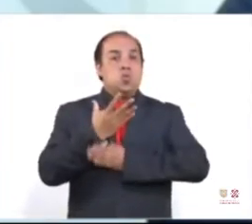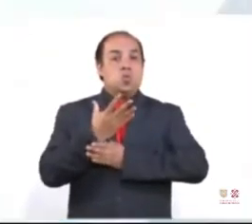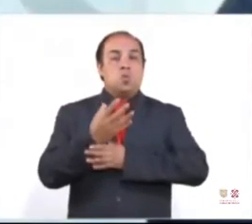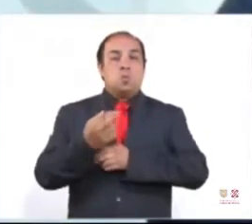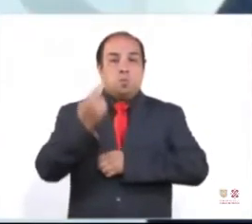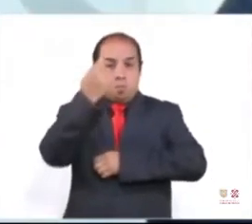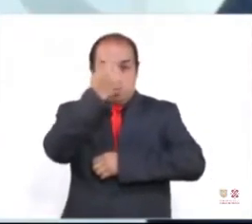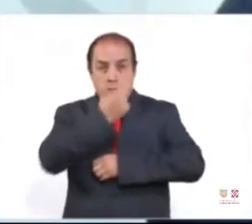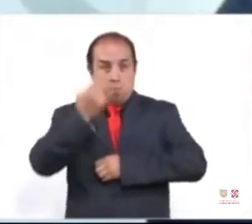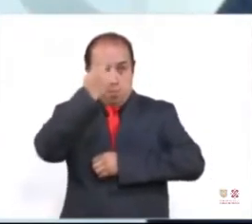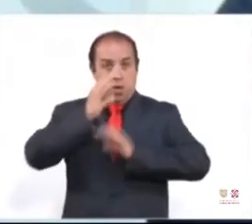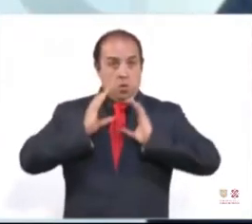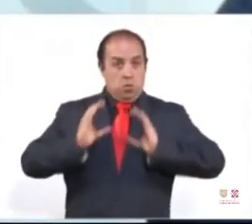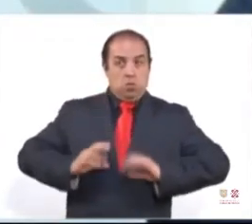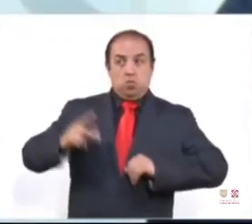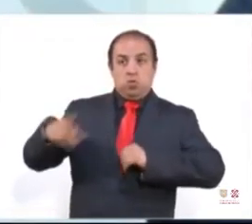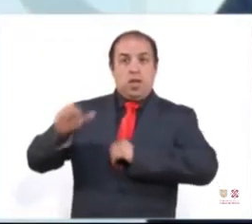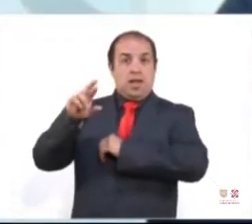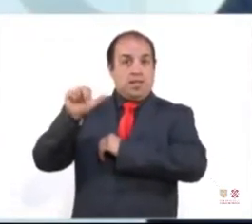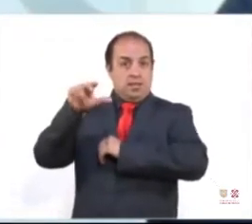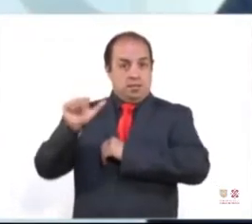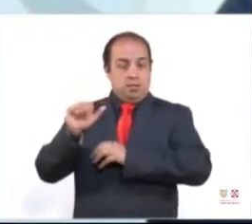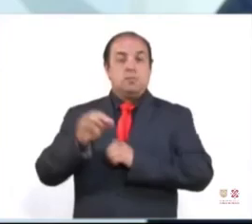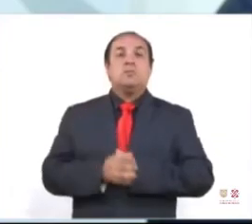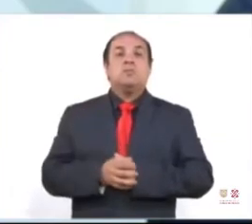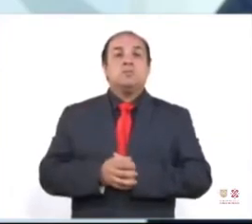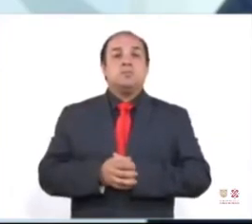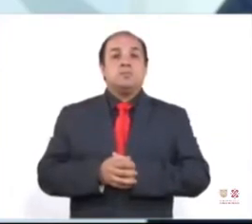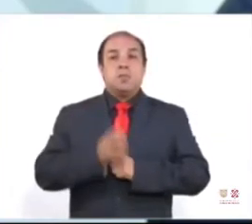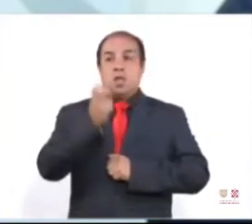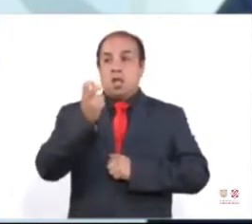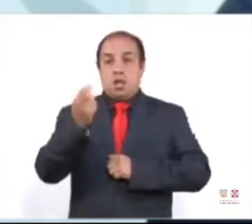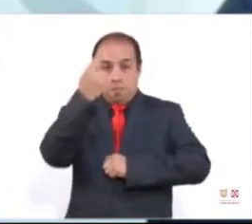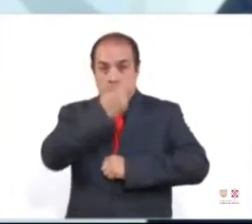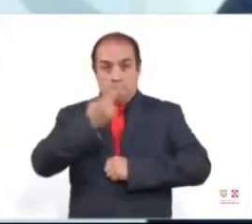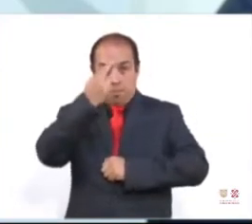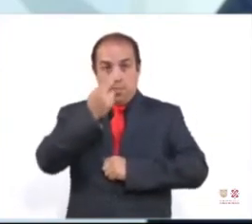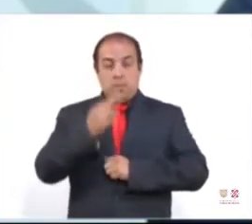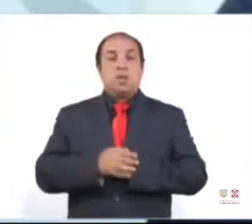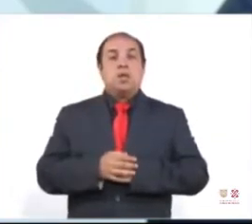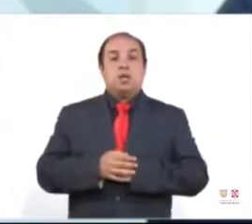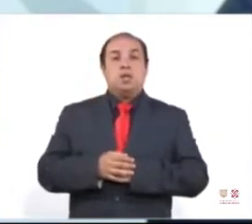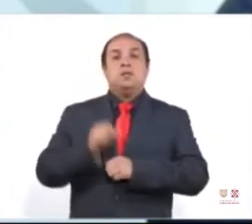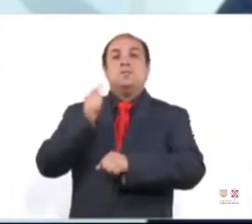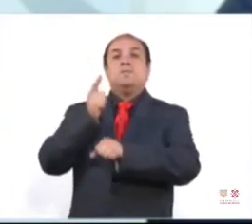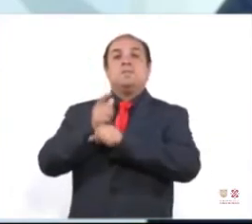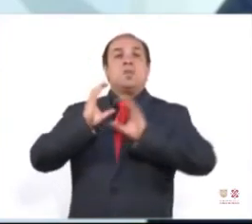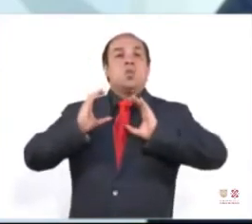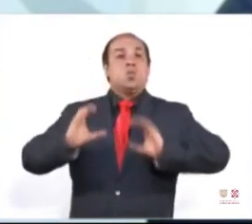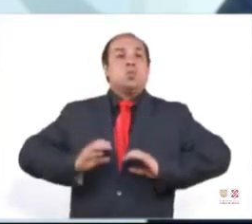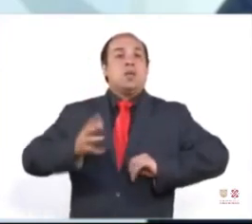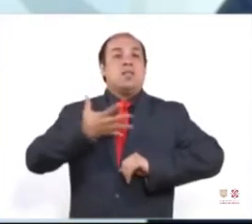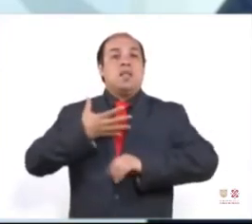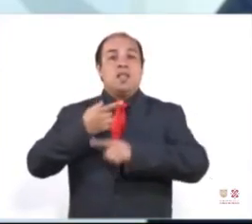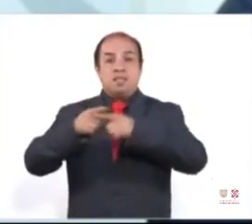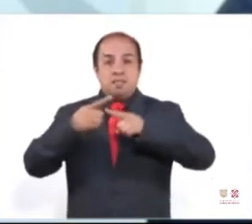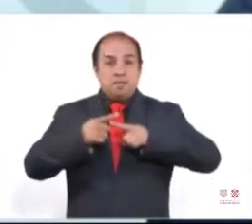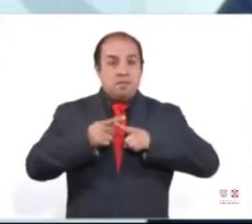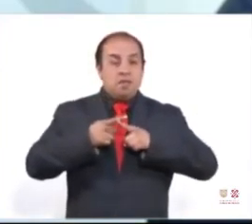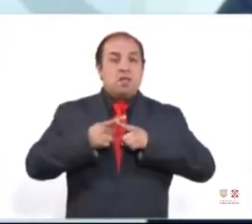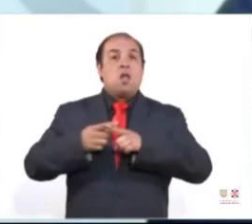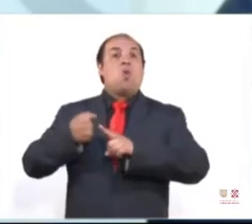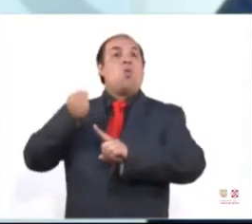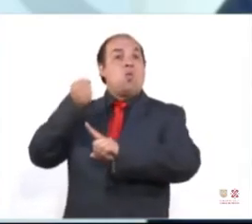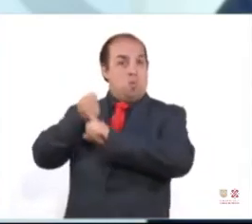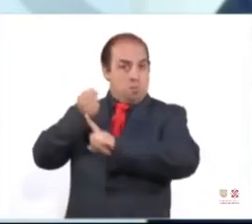necropsia. Esta necropsia estableció que el cuerpo de la joven presentaba diversas lesiones por